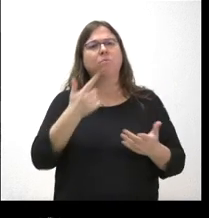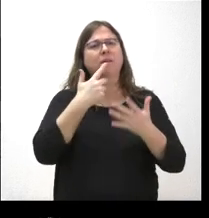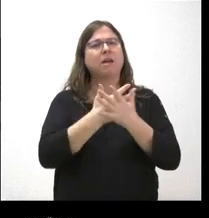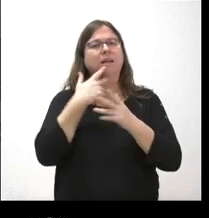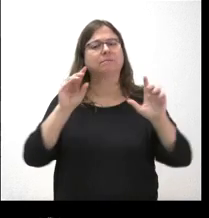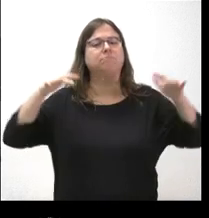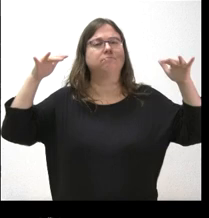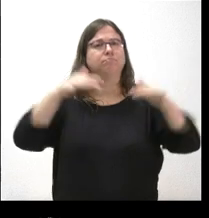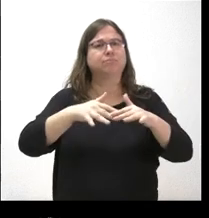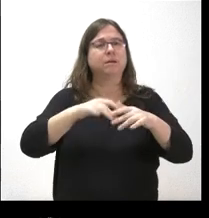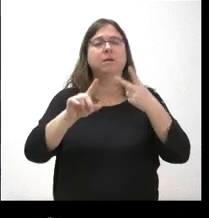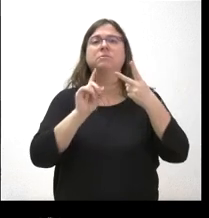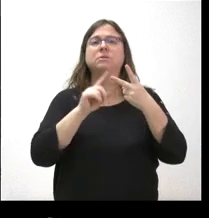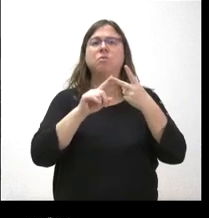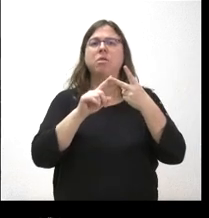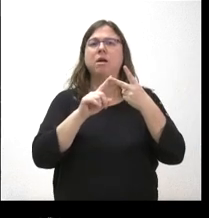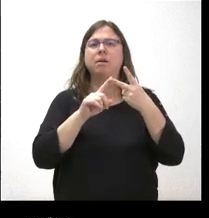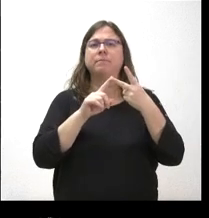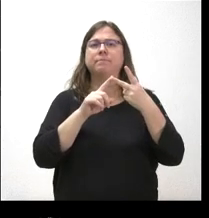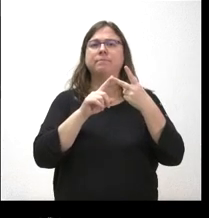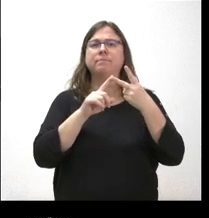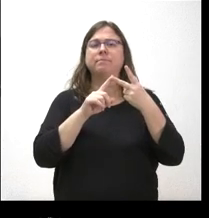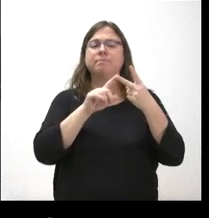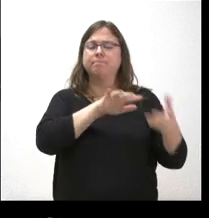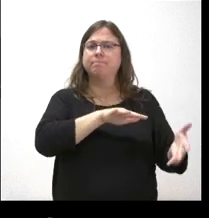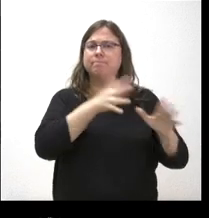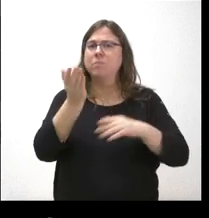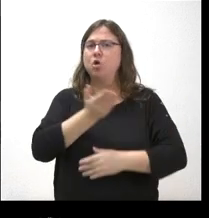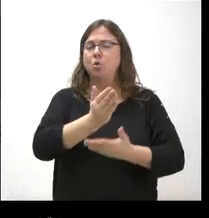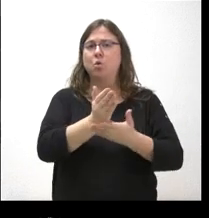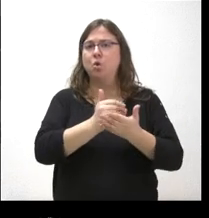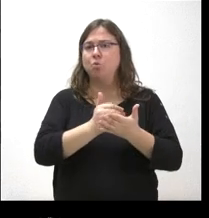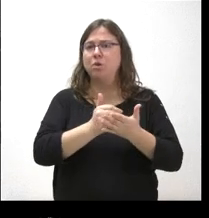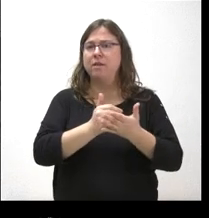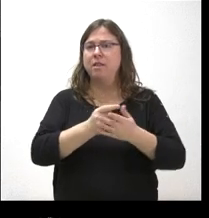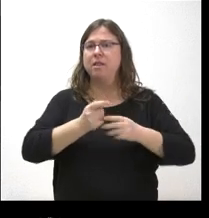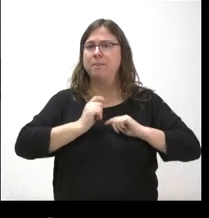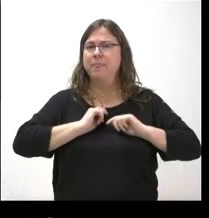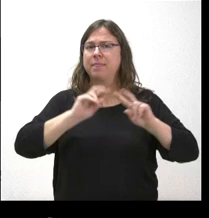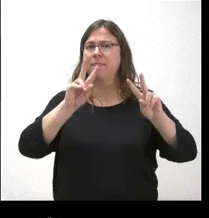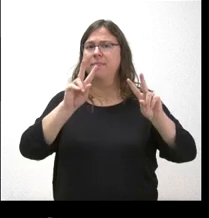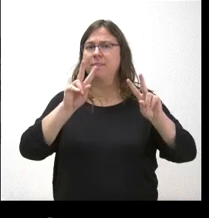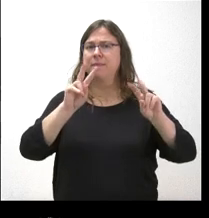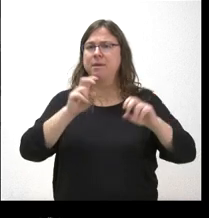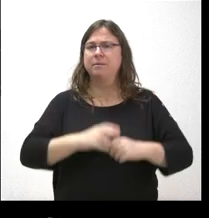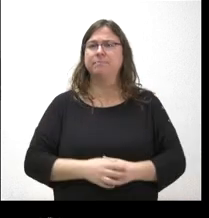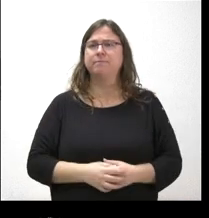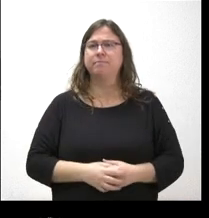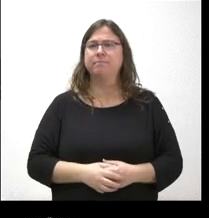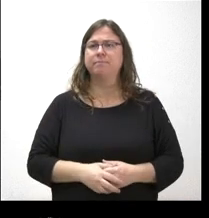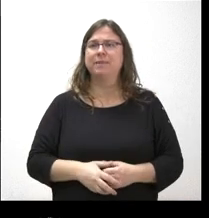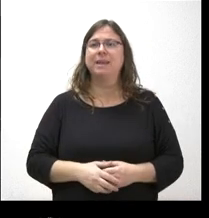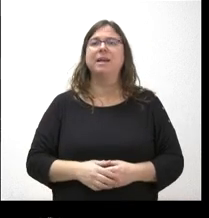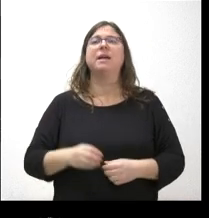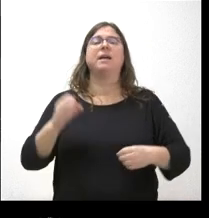en este encuentro. Y la segunda, sobre el traspaso a las comunidades autónomas del ingreso mínimo vital.